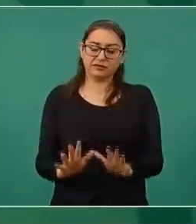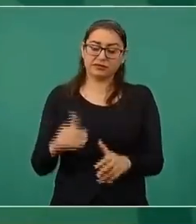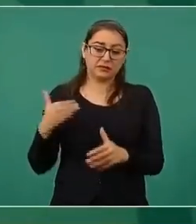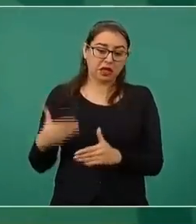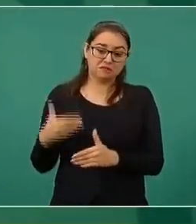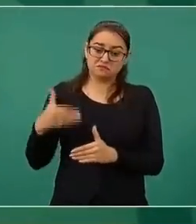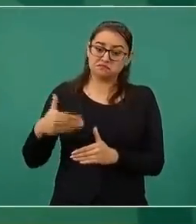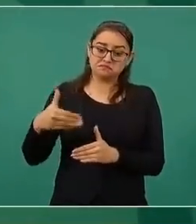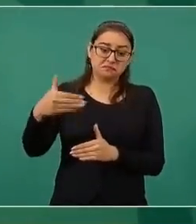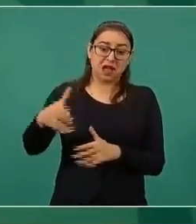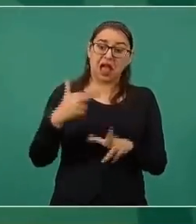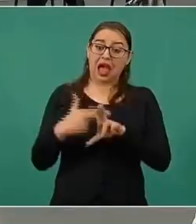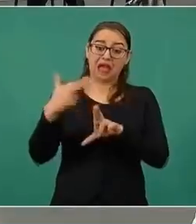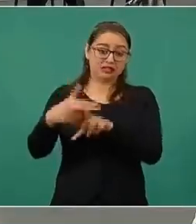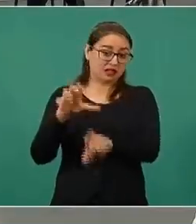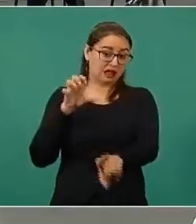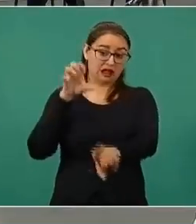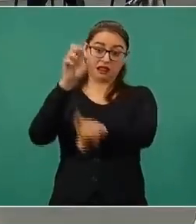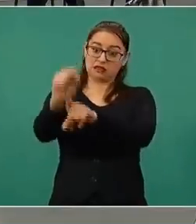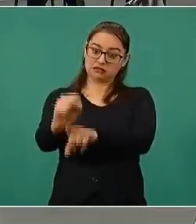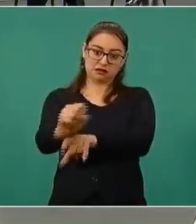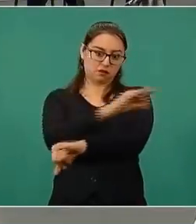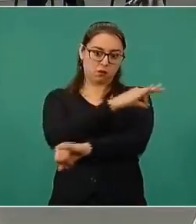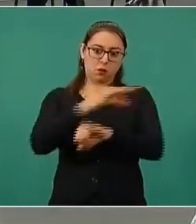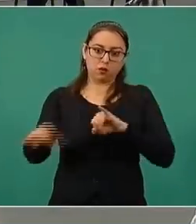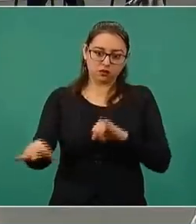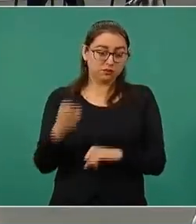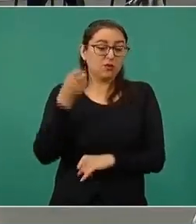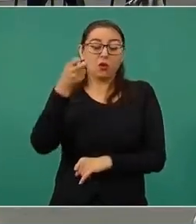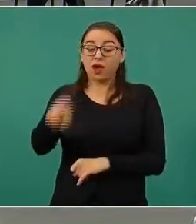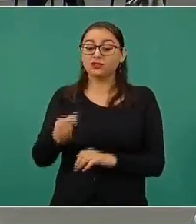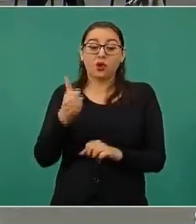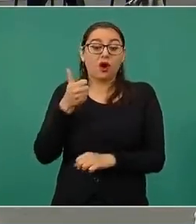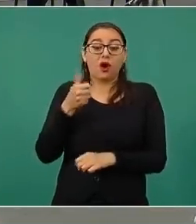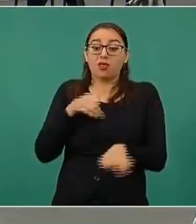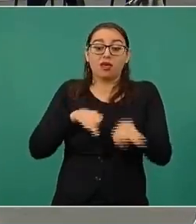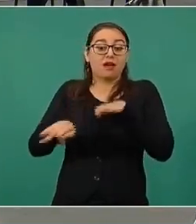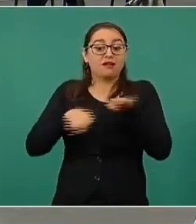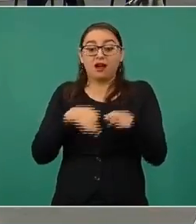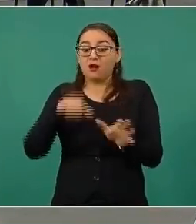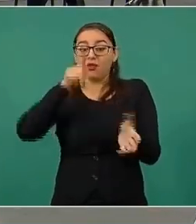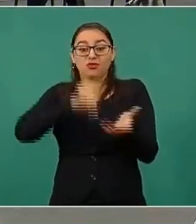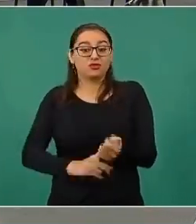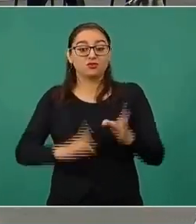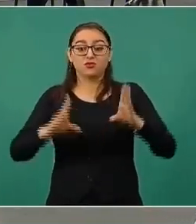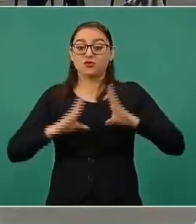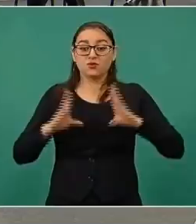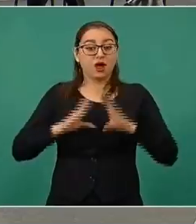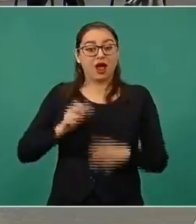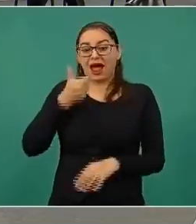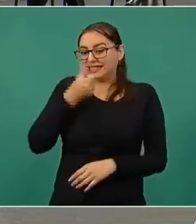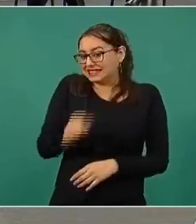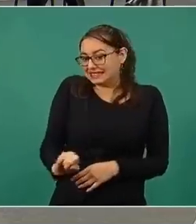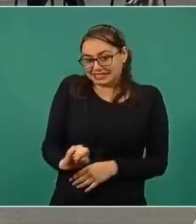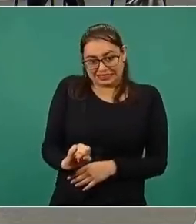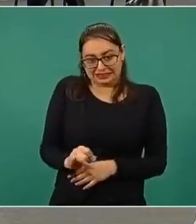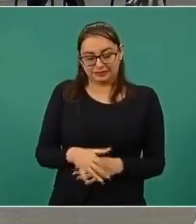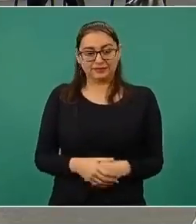subteniente a general de división. Esa es la forma en que en el ejército se otorgan los grados.